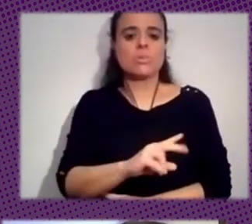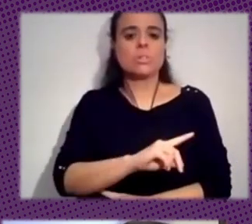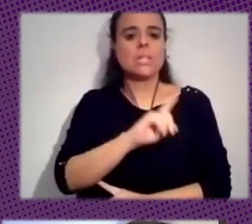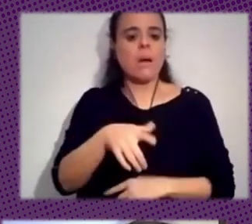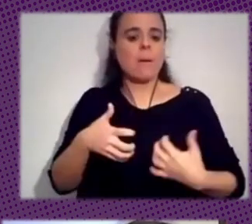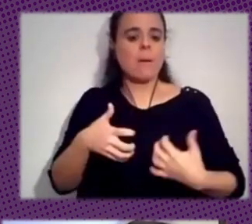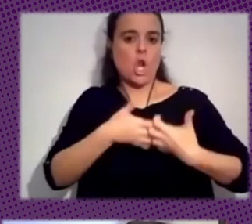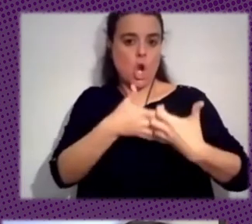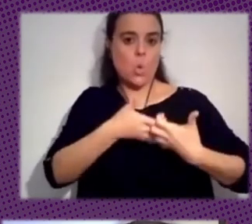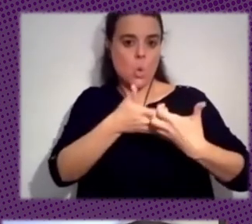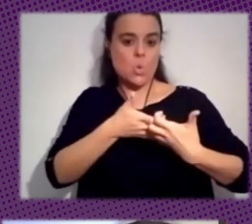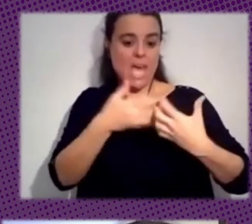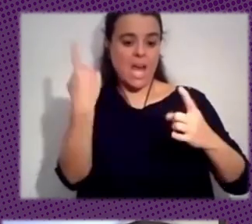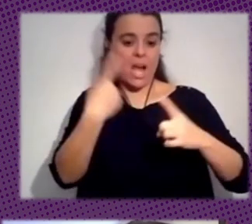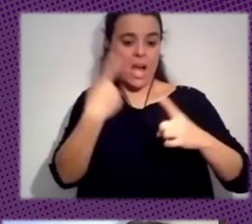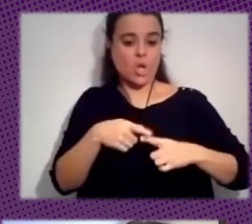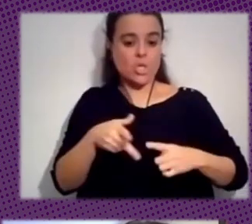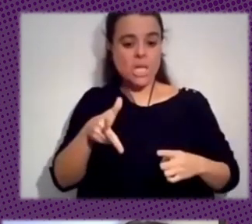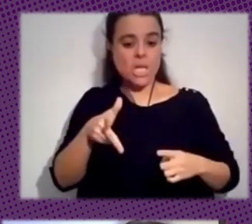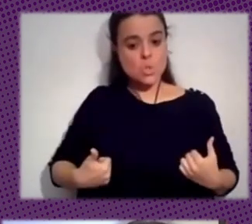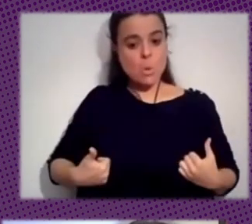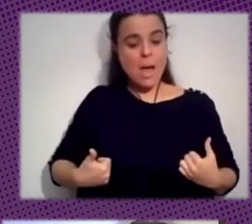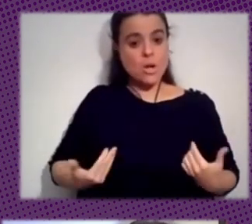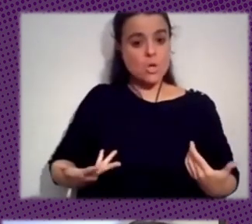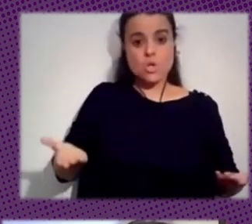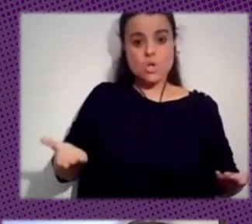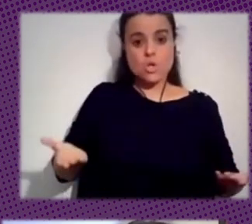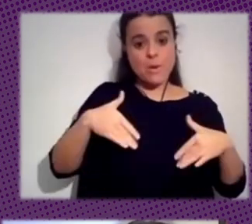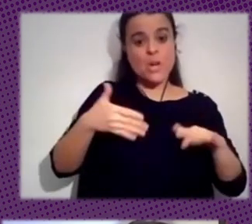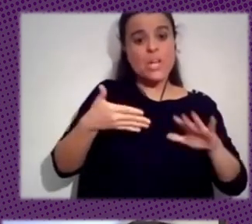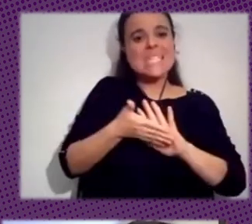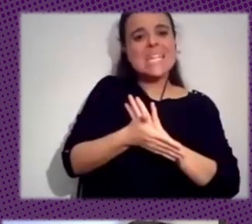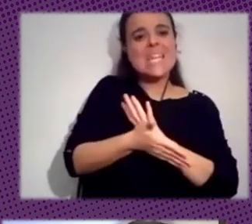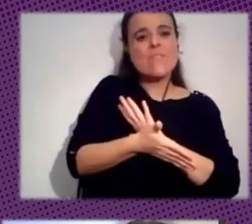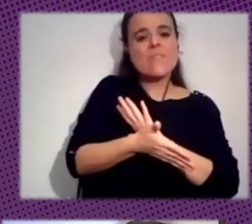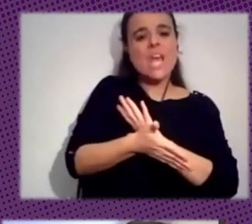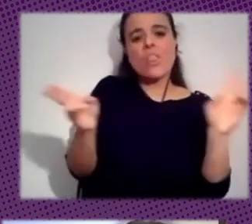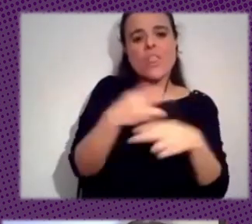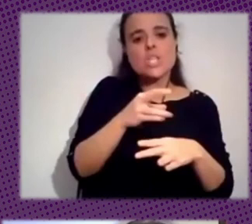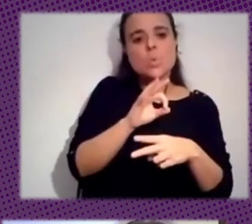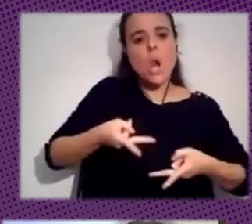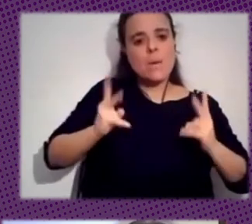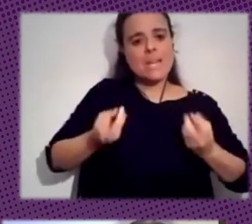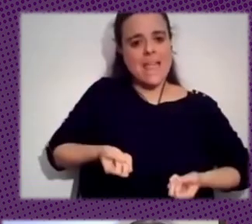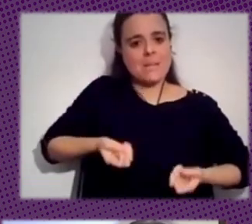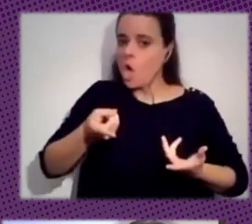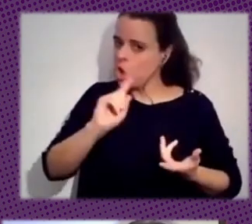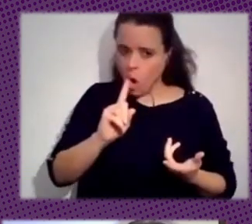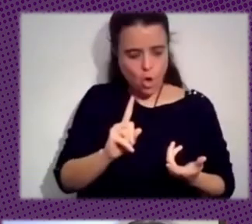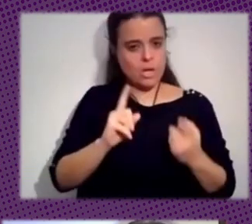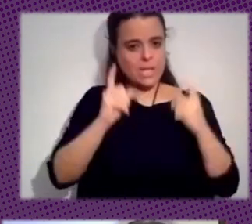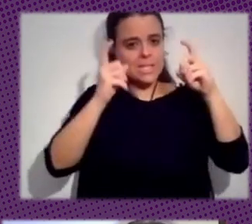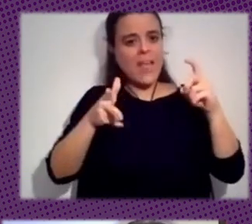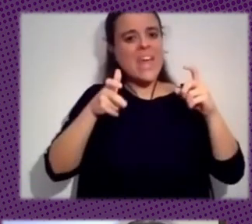todo eso que se salga fuera de los derechos humanos sin que sean recortes de derechos como la censura o la libertad de expresión sino siempre ir hacia más derechos y ahí